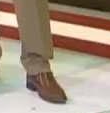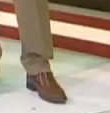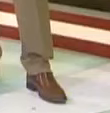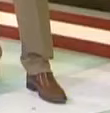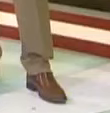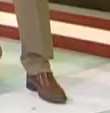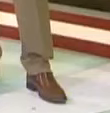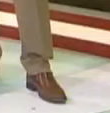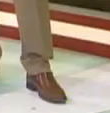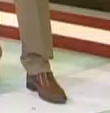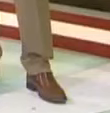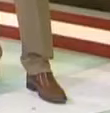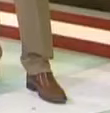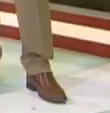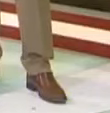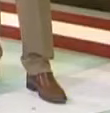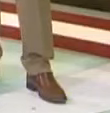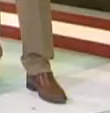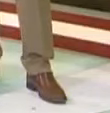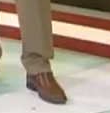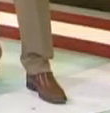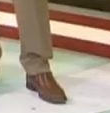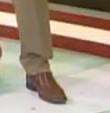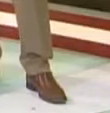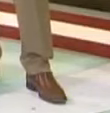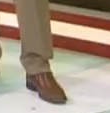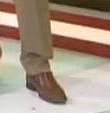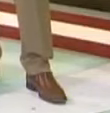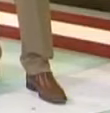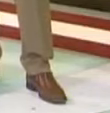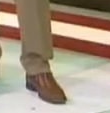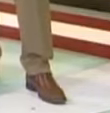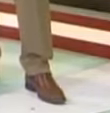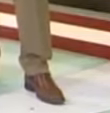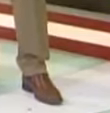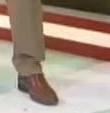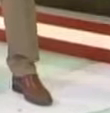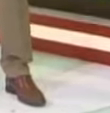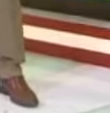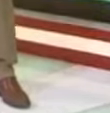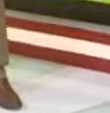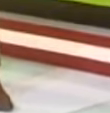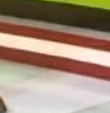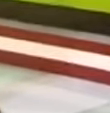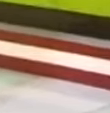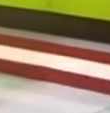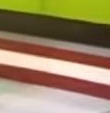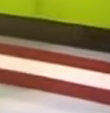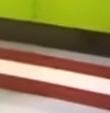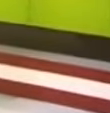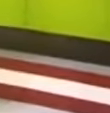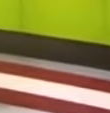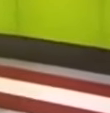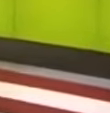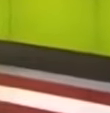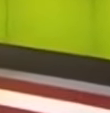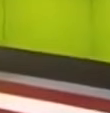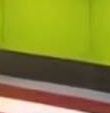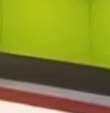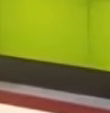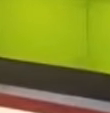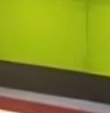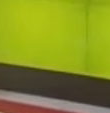de todo lo que es el turismo argentino, que es bastante asiduo de revisar y de visitar Cuba, y también lo que es la